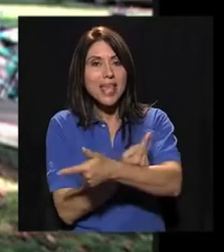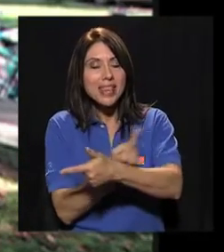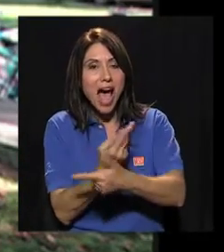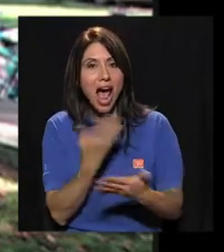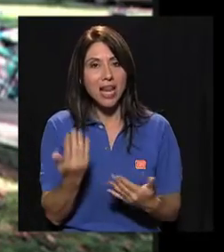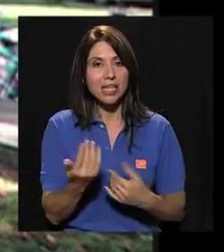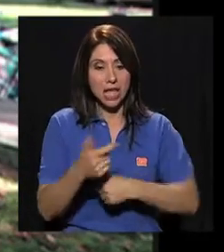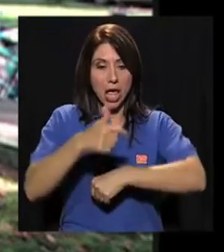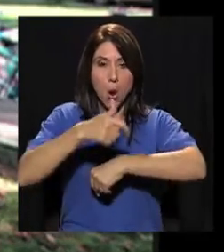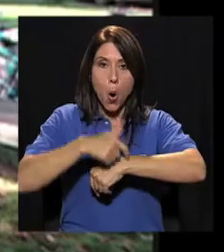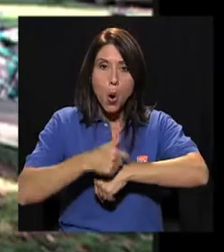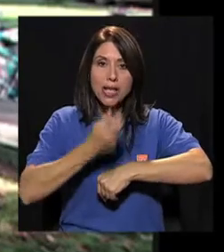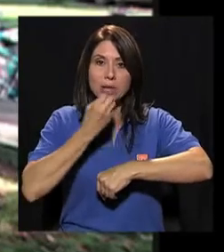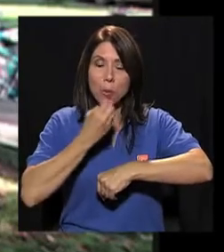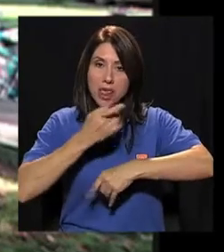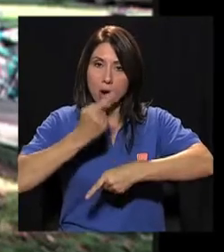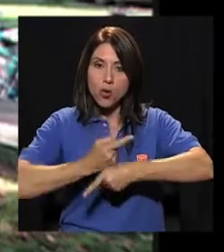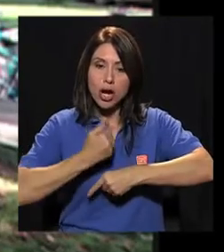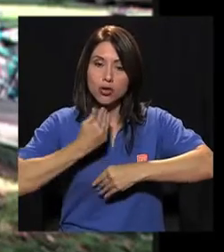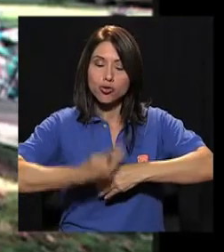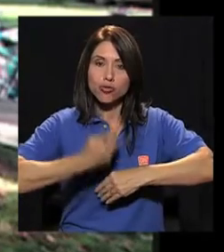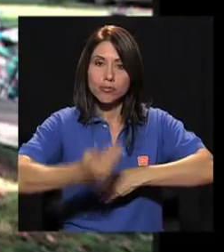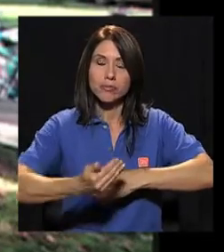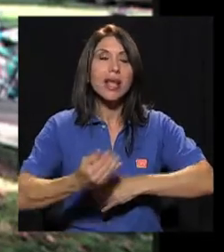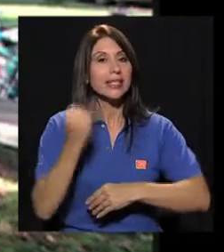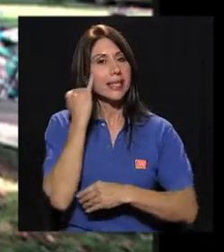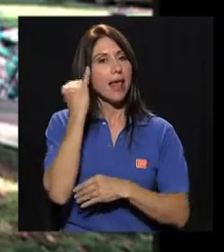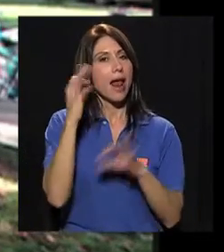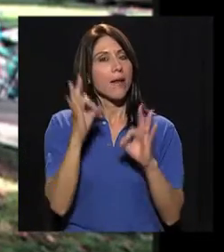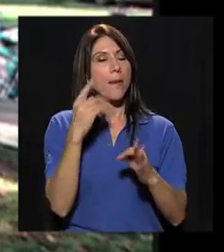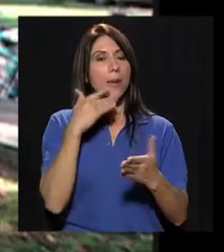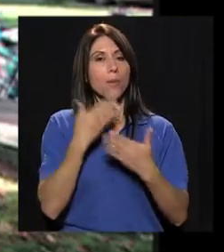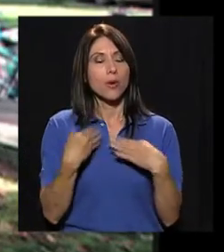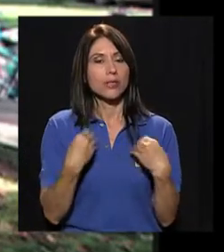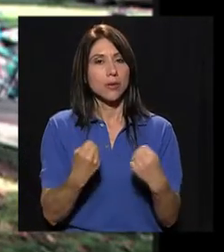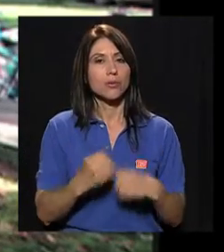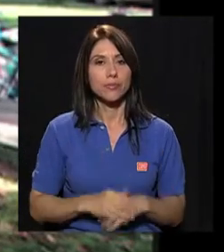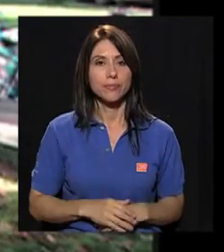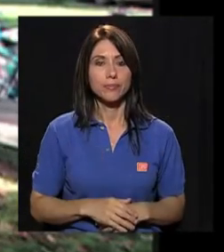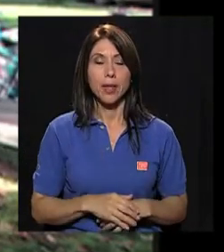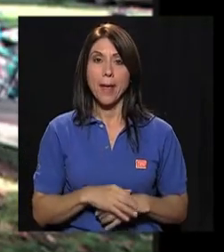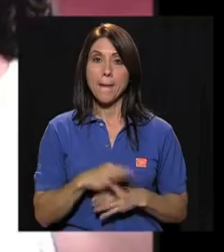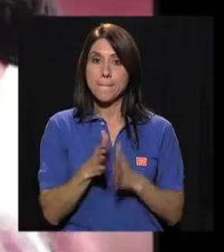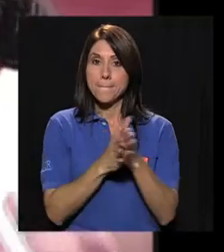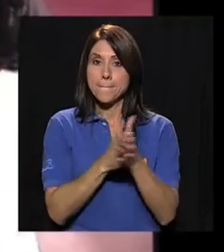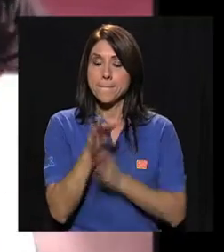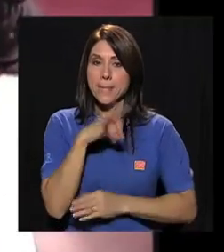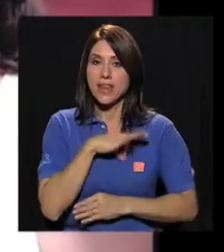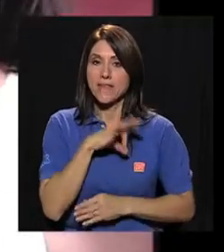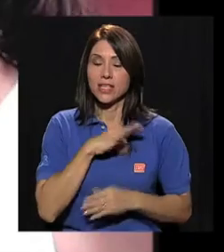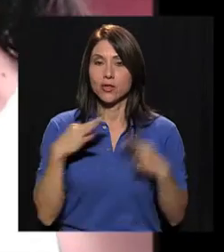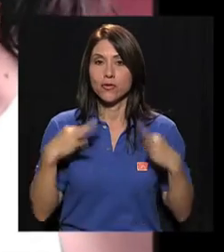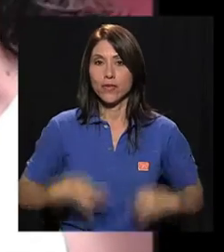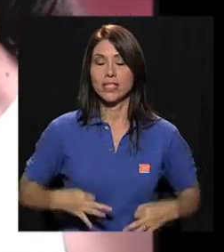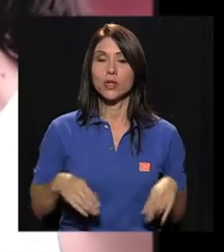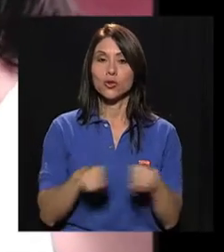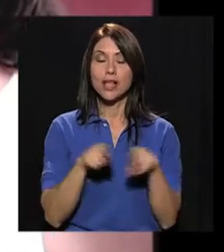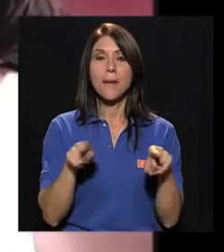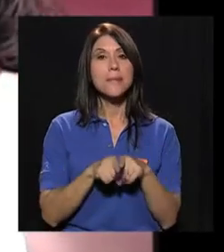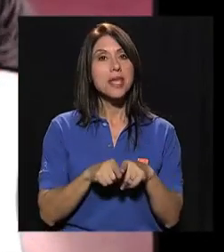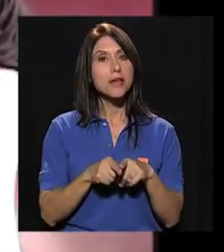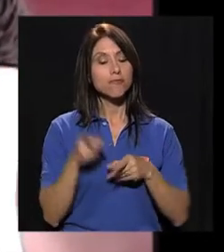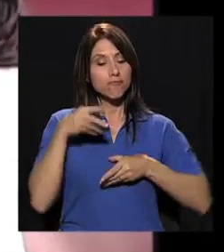vegetales, hacer sus tiempos de comida correctos. Es lo ideal para una buena salud. Los beneficios físicos que